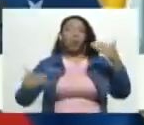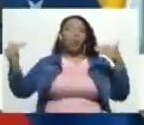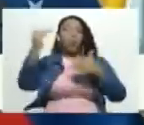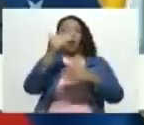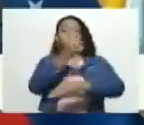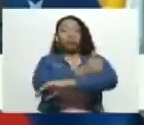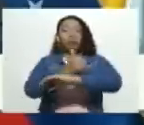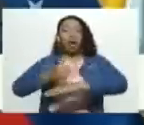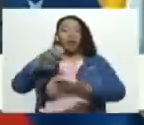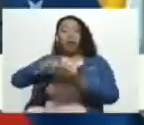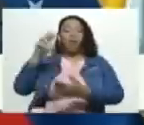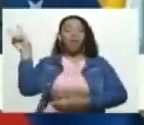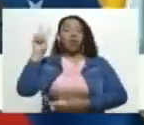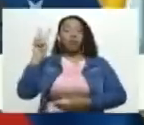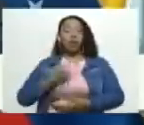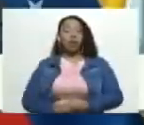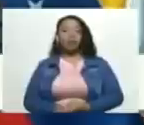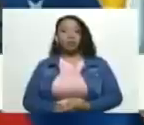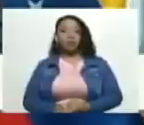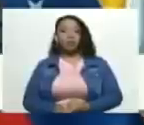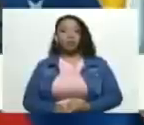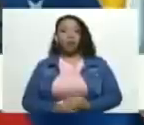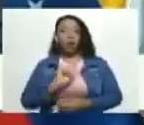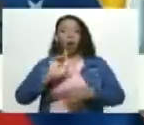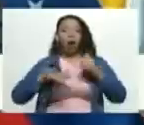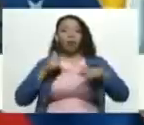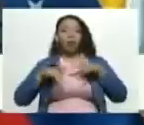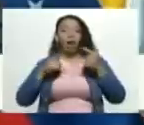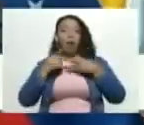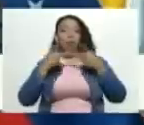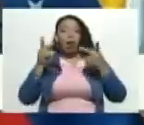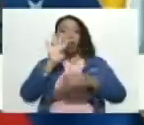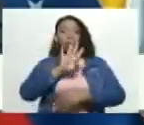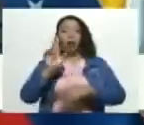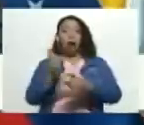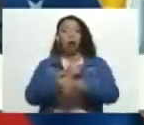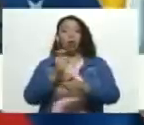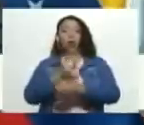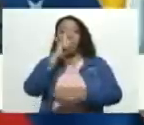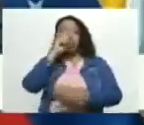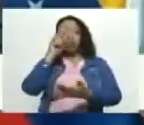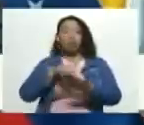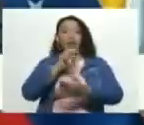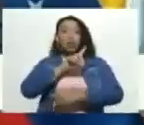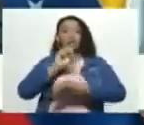venezolano, en una actividad pública el 4 de agosto del año 2018.